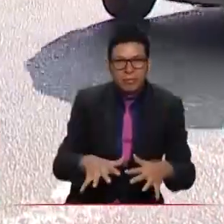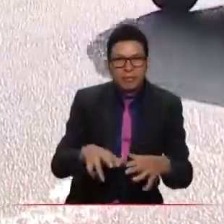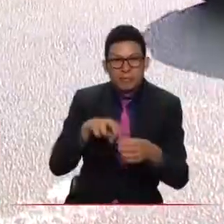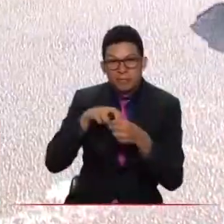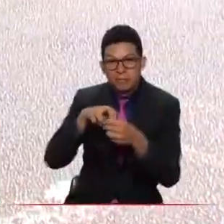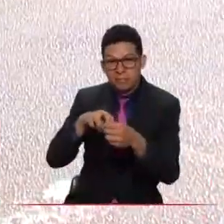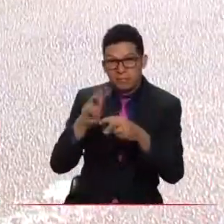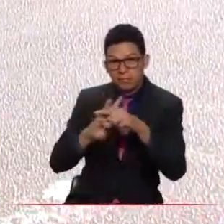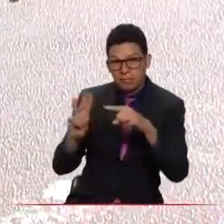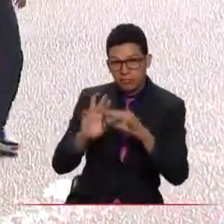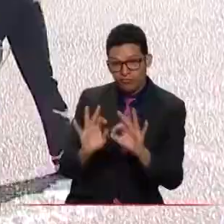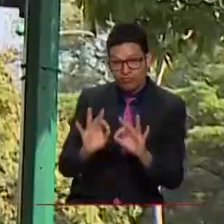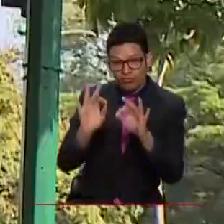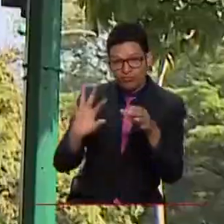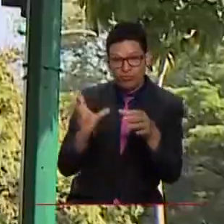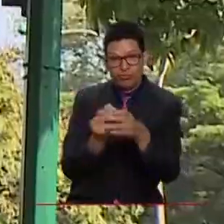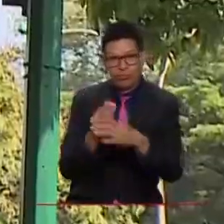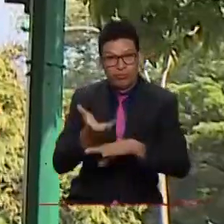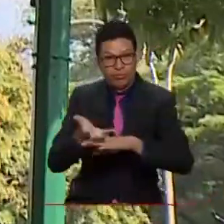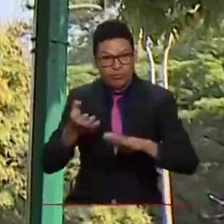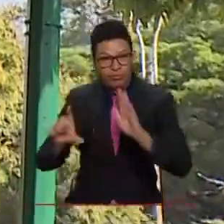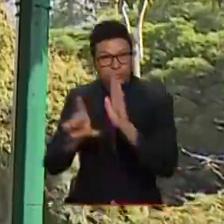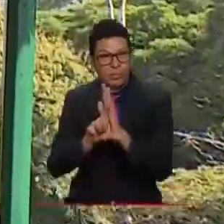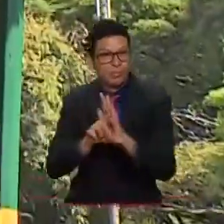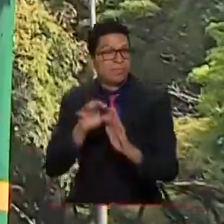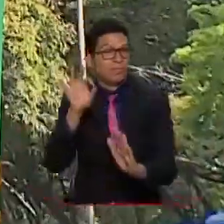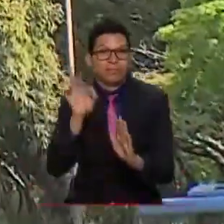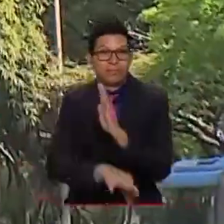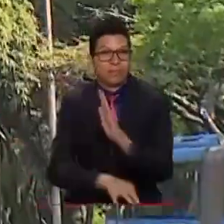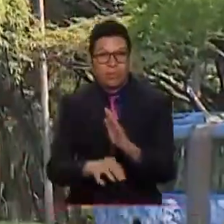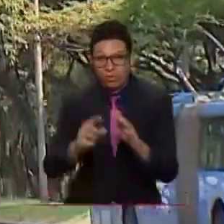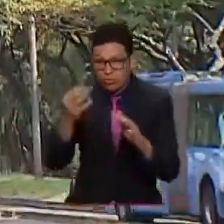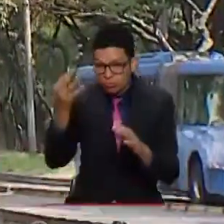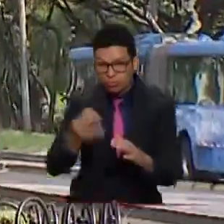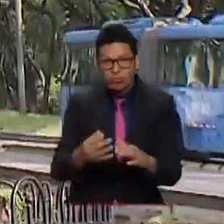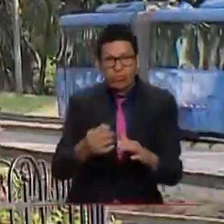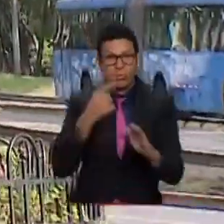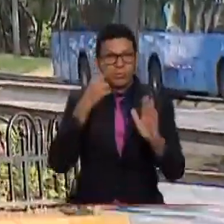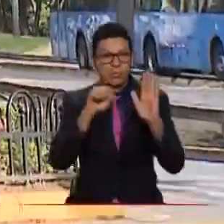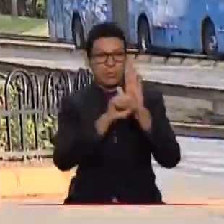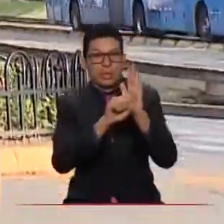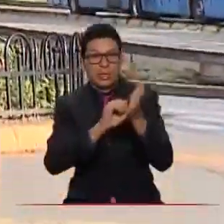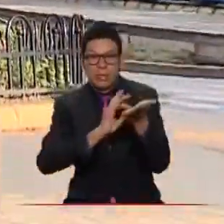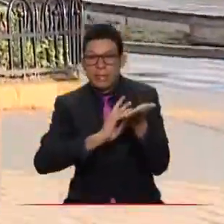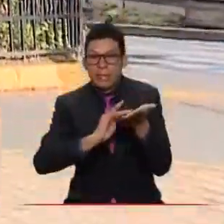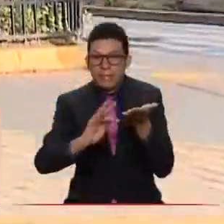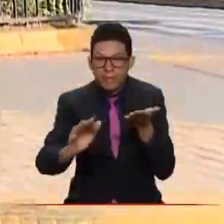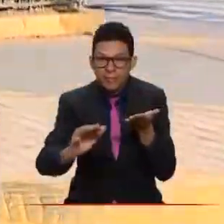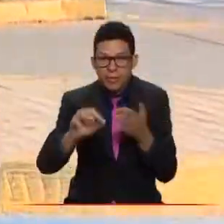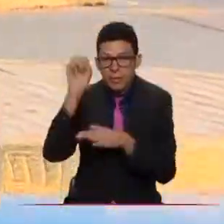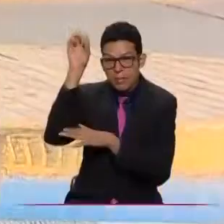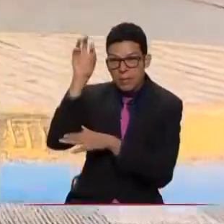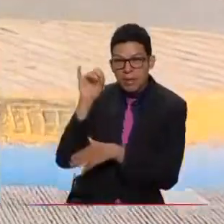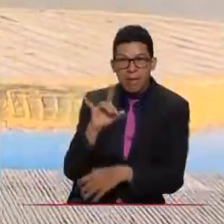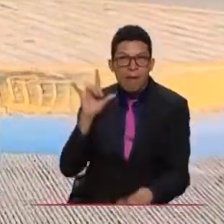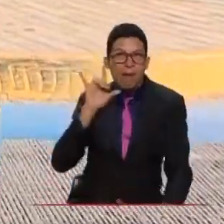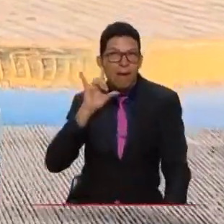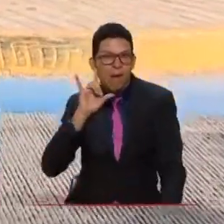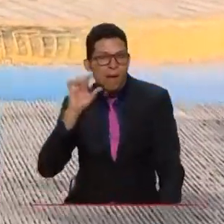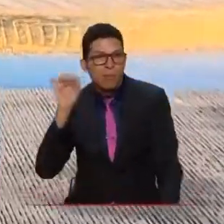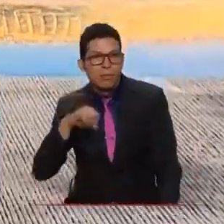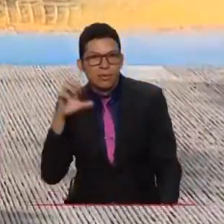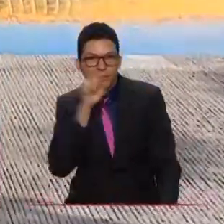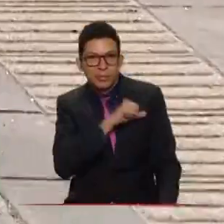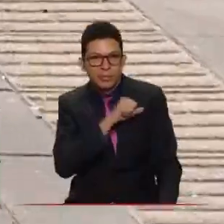cumple con los estándares de inclusión exigidos por la ley, como tener en su totalidad señalética en braille, semáforos y estaciones sonorizadas y